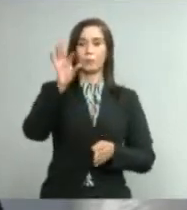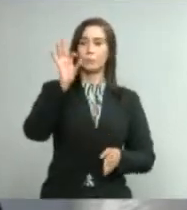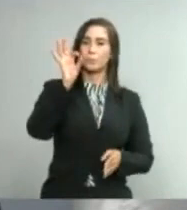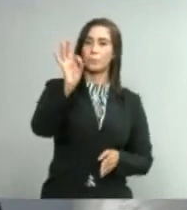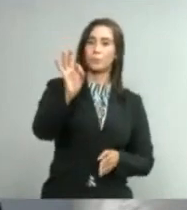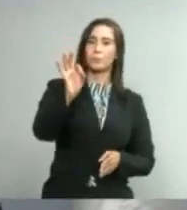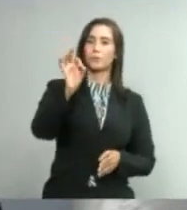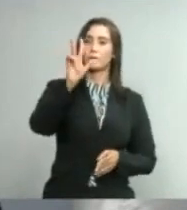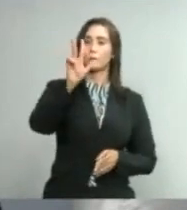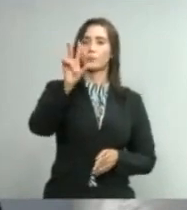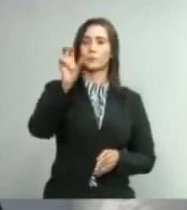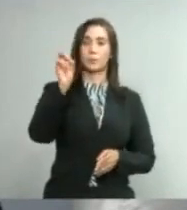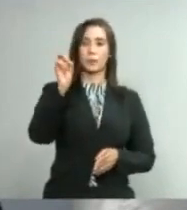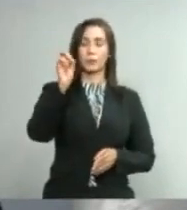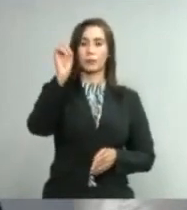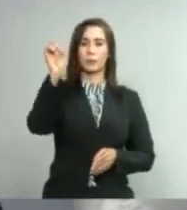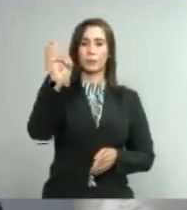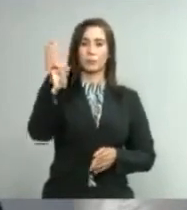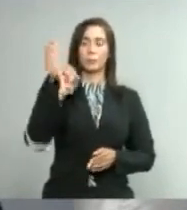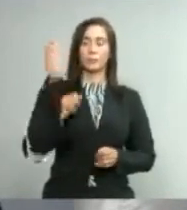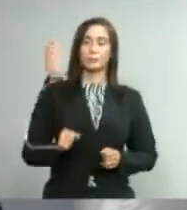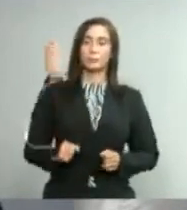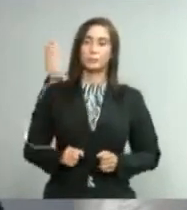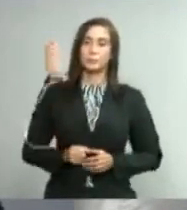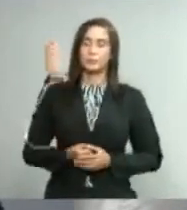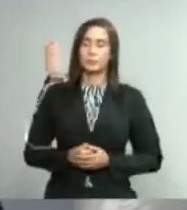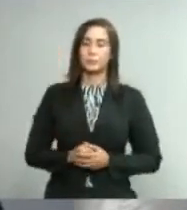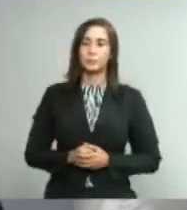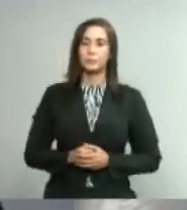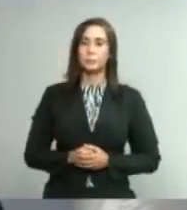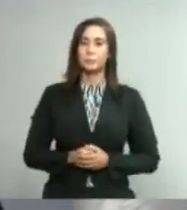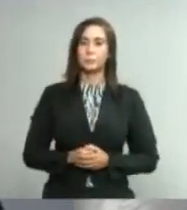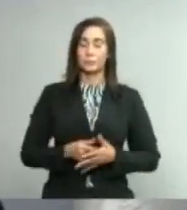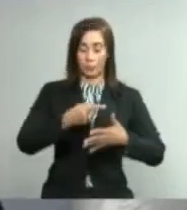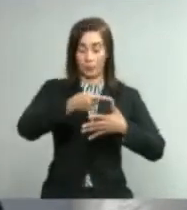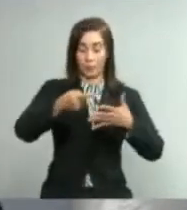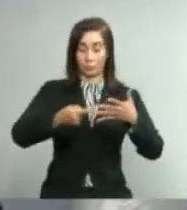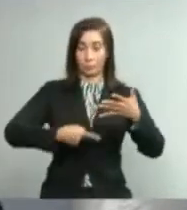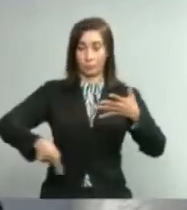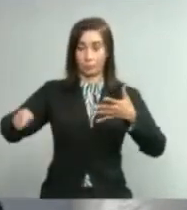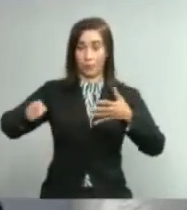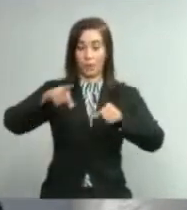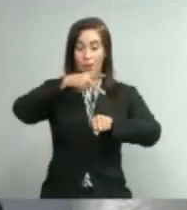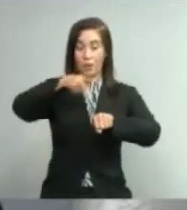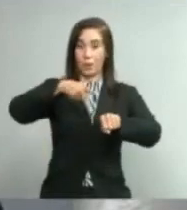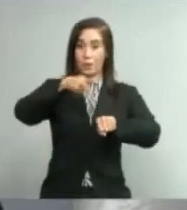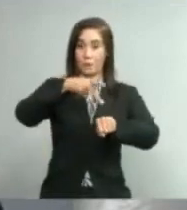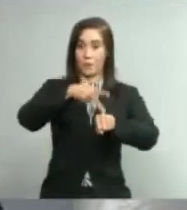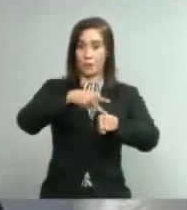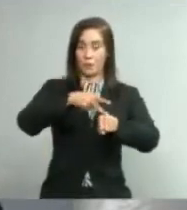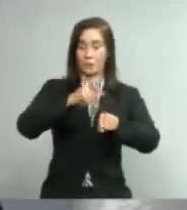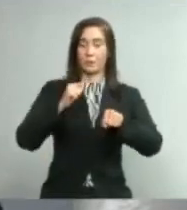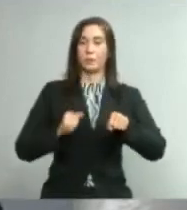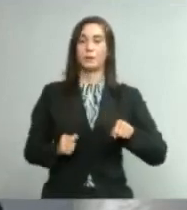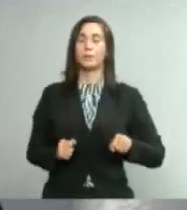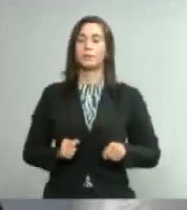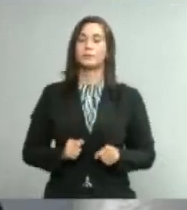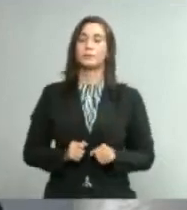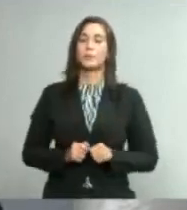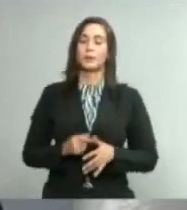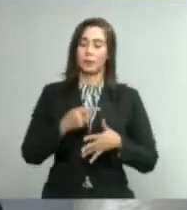.30%. El detalle por provincia de los casos es el siguiente.